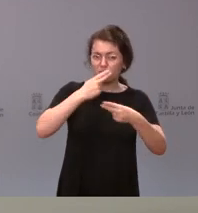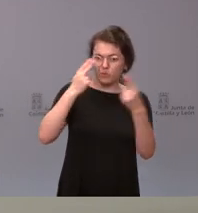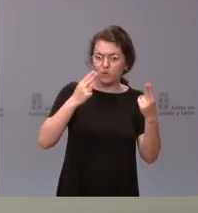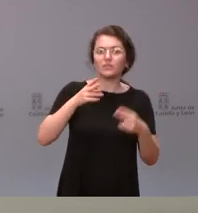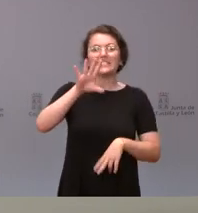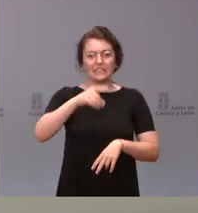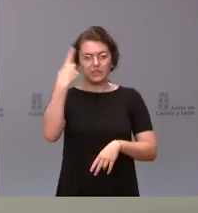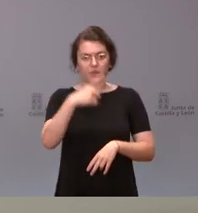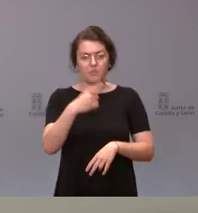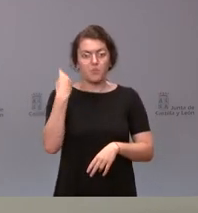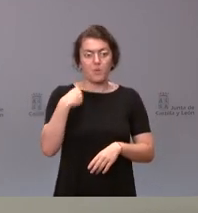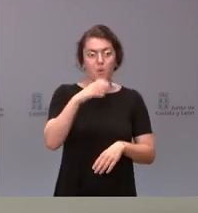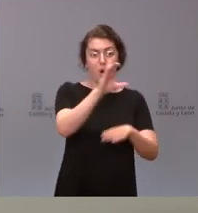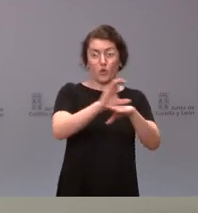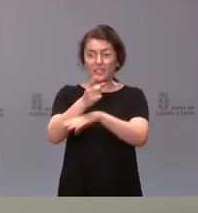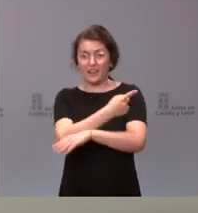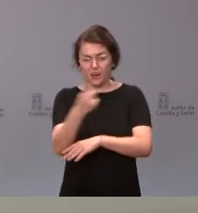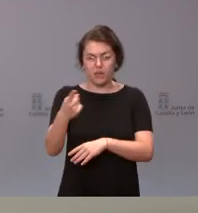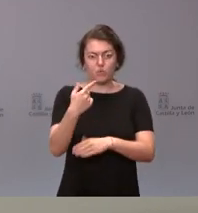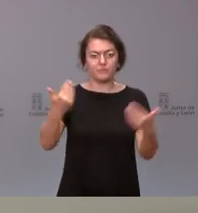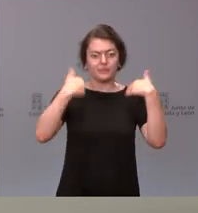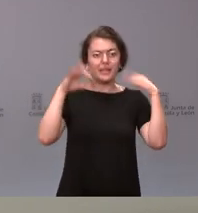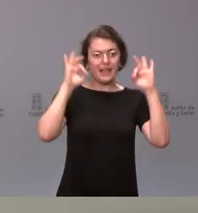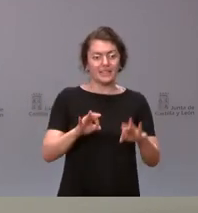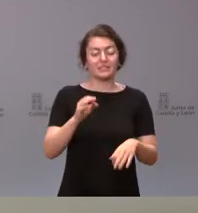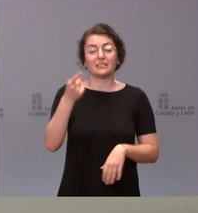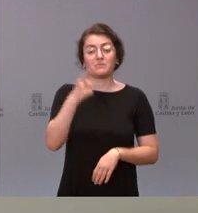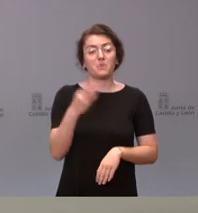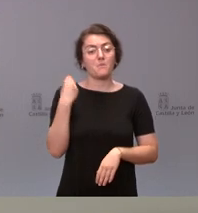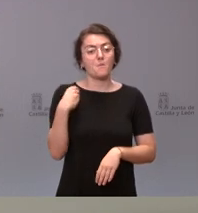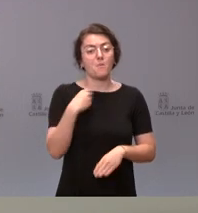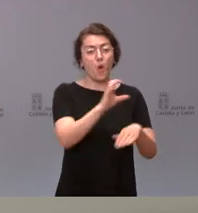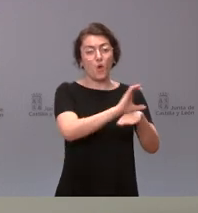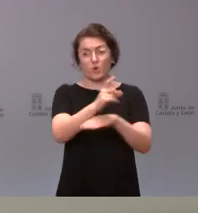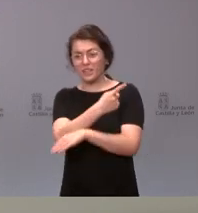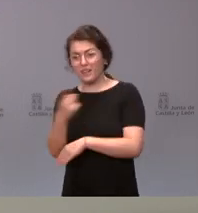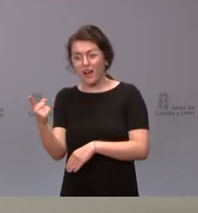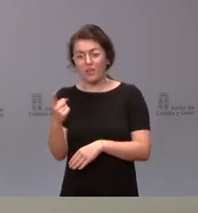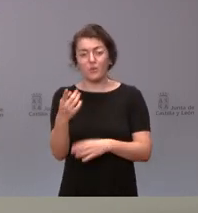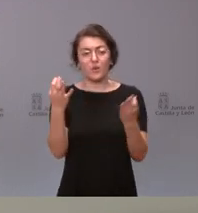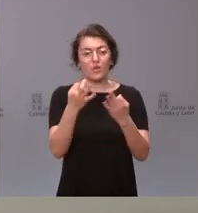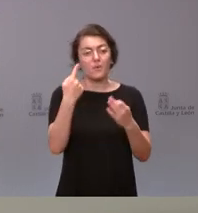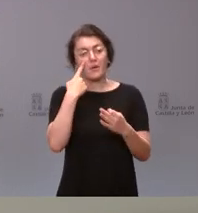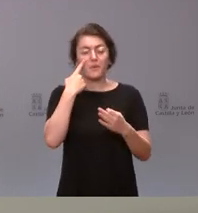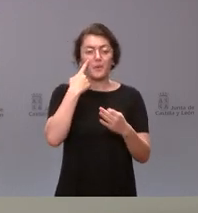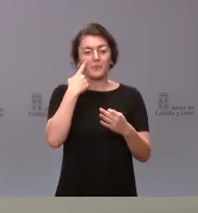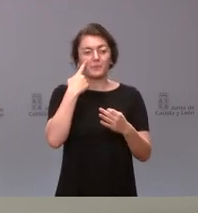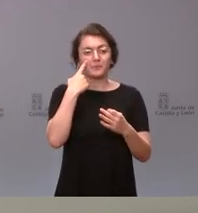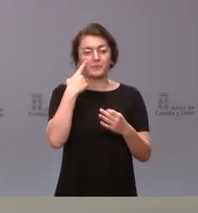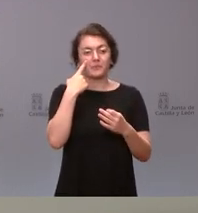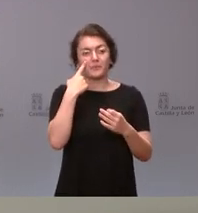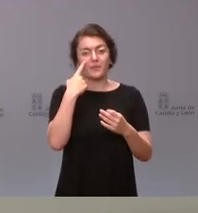corresponde al ámbito de las consejerías, sí. Y si cada consejería tiene que ir abordando las medidas que considero oportunas en el contexto de esa evaluación